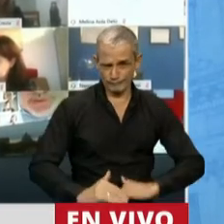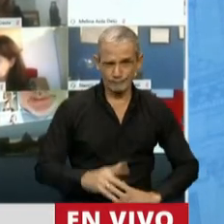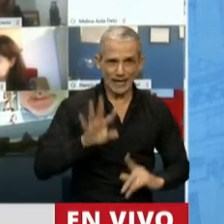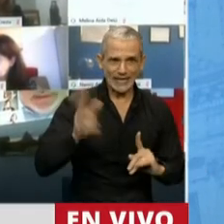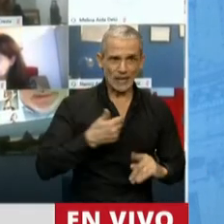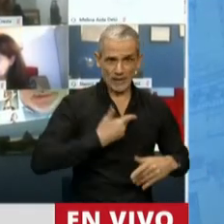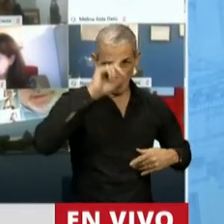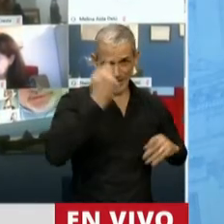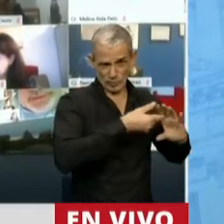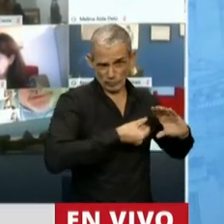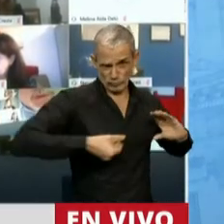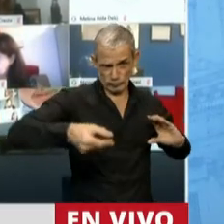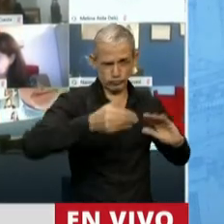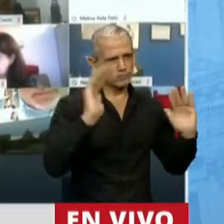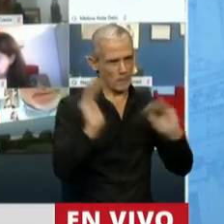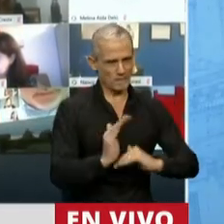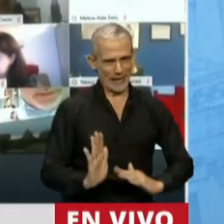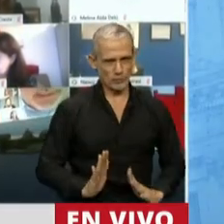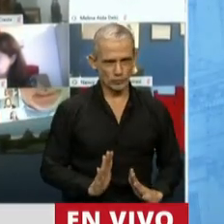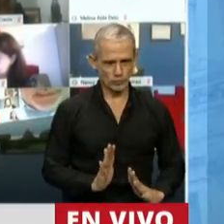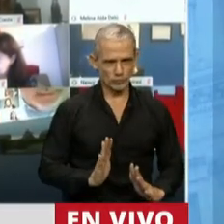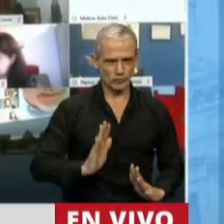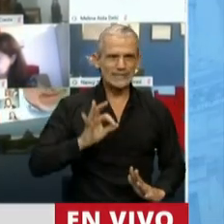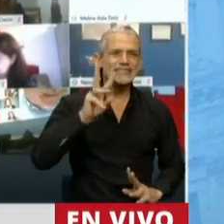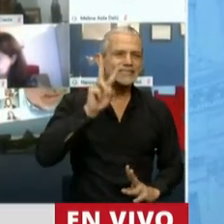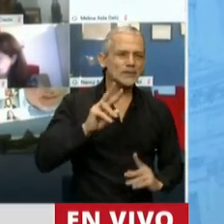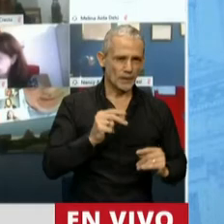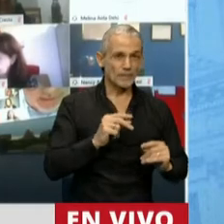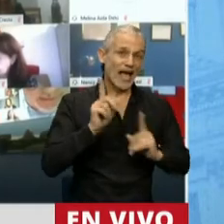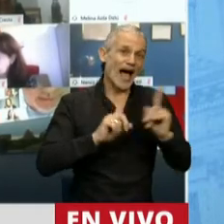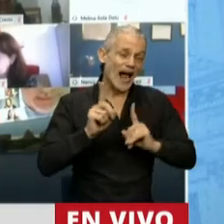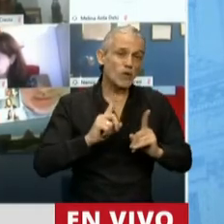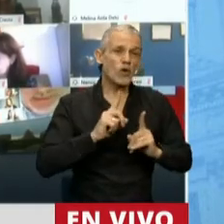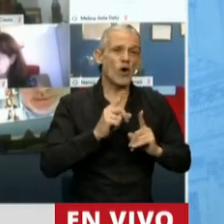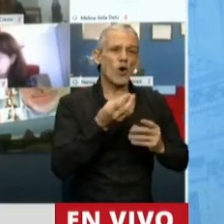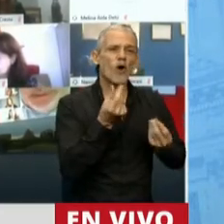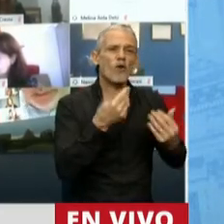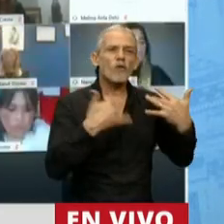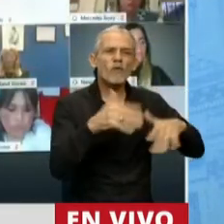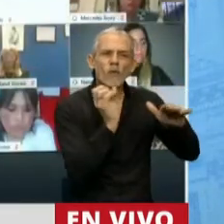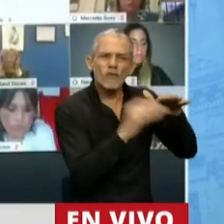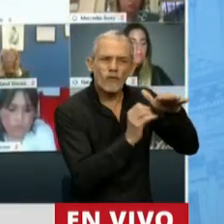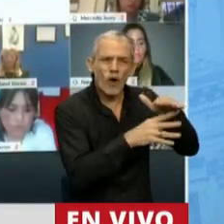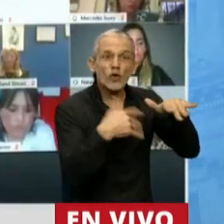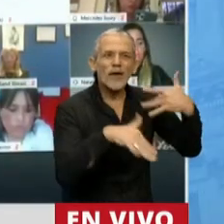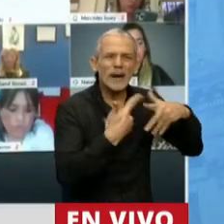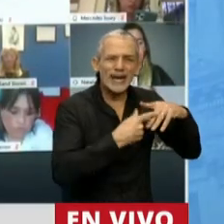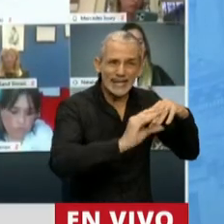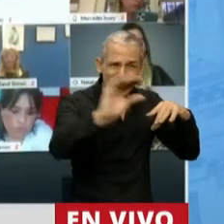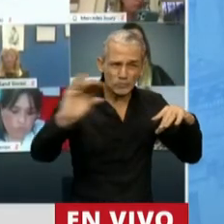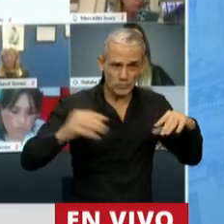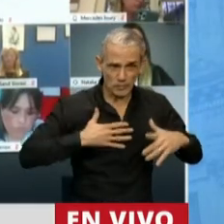coparticipación federal, que se ve compensada con algunos fondos de emergencia, pero en el caso de mi